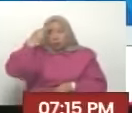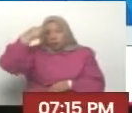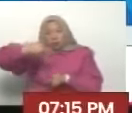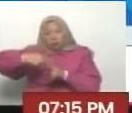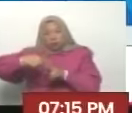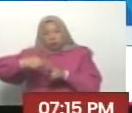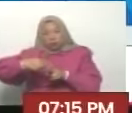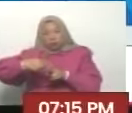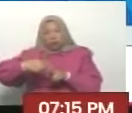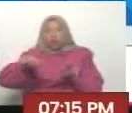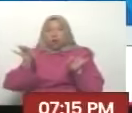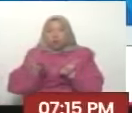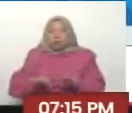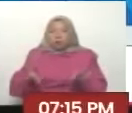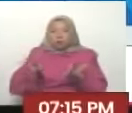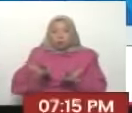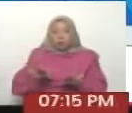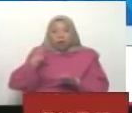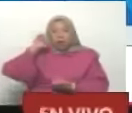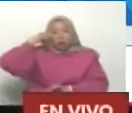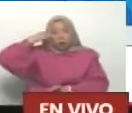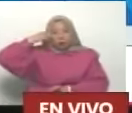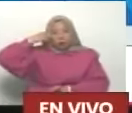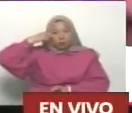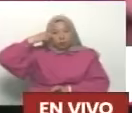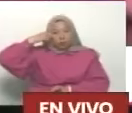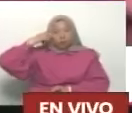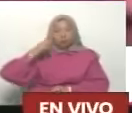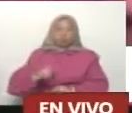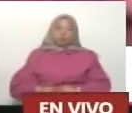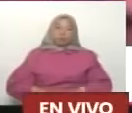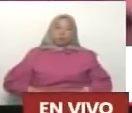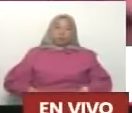solo allí se recuerda es más